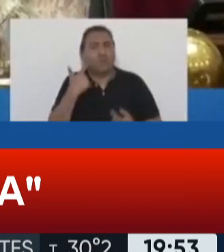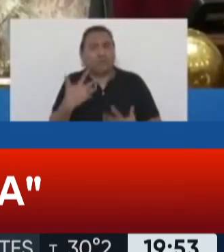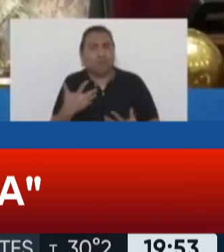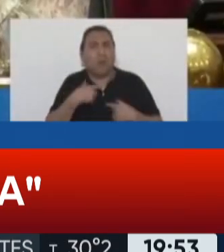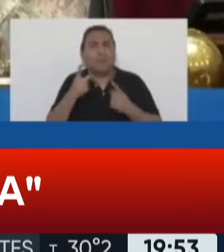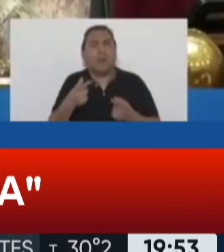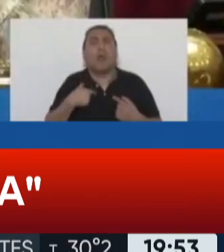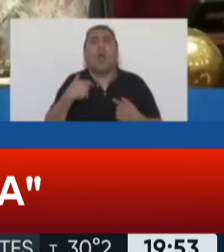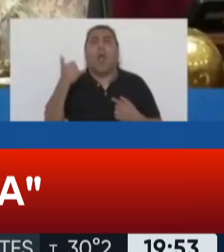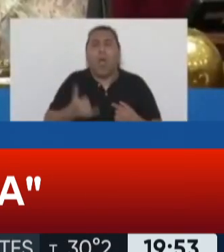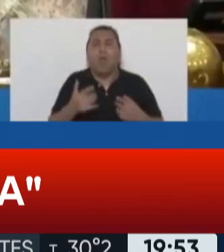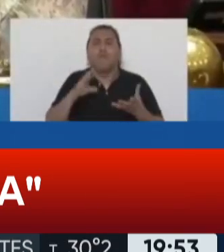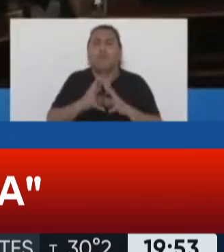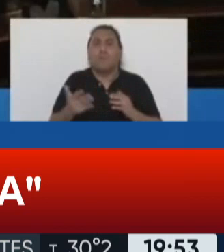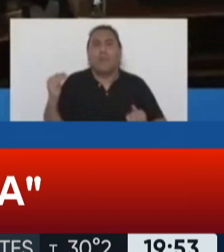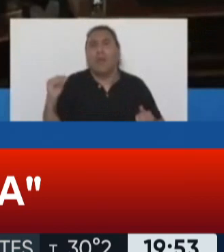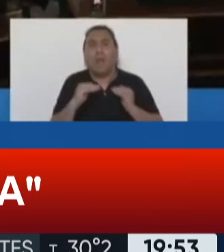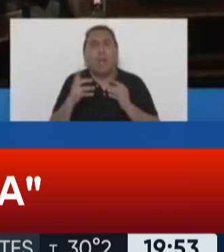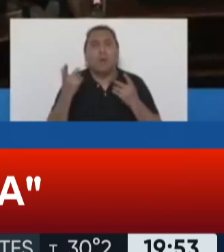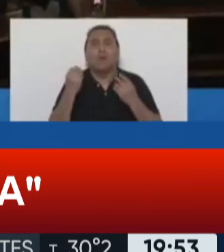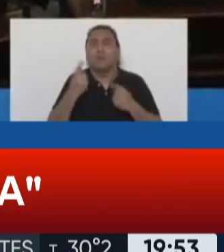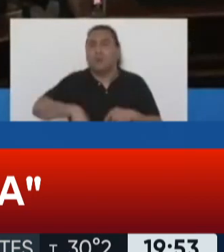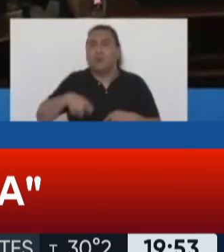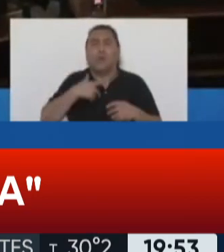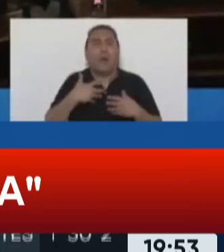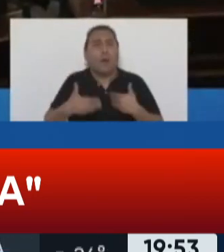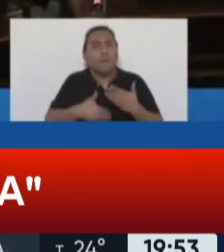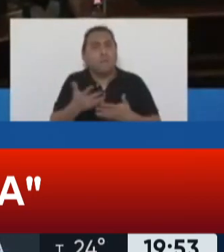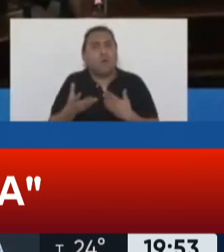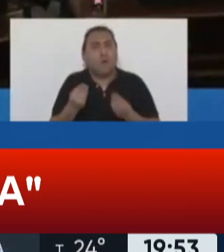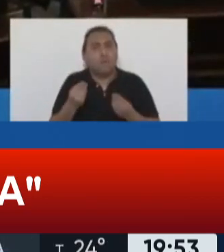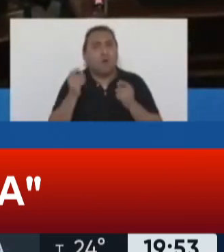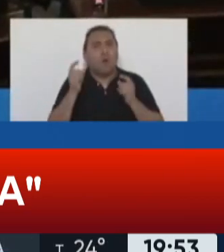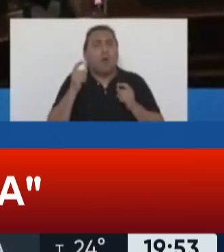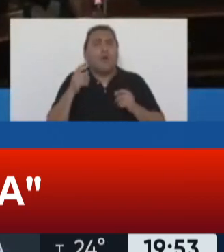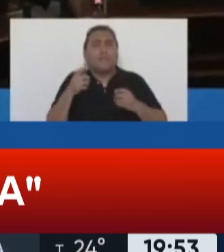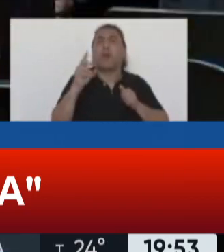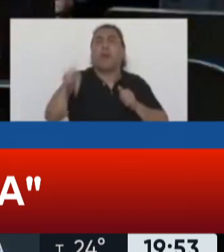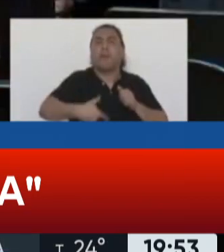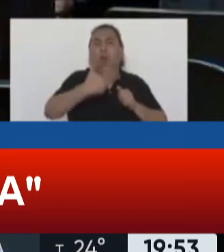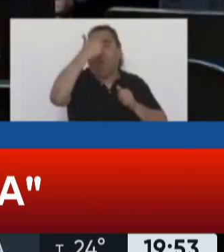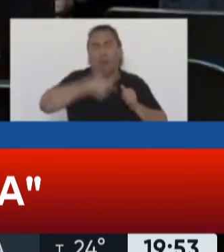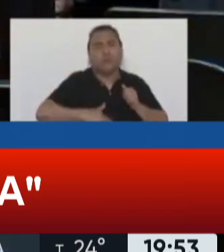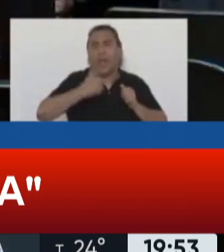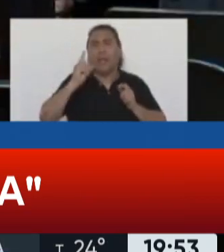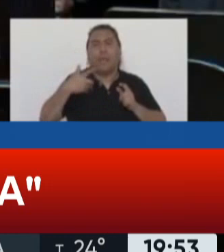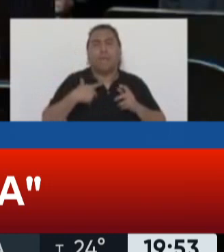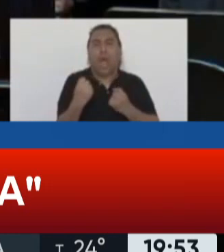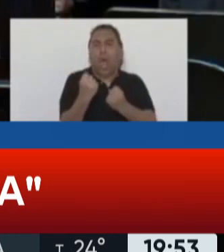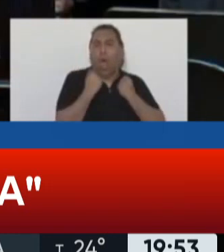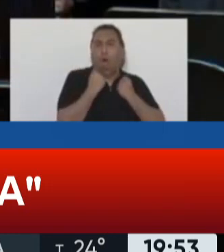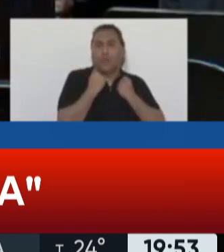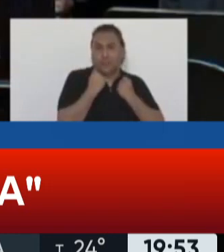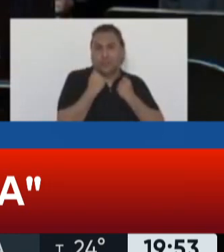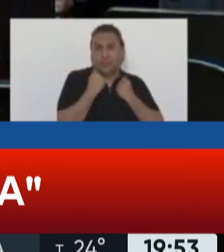puntos de equilibrio a partir de los cuales vayamos asentando las bases del país que queremos ser. Será a partir de